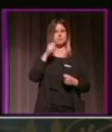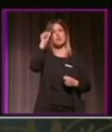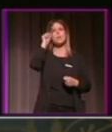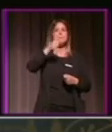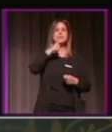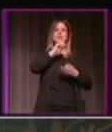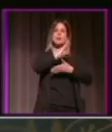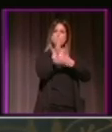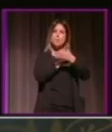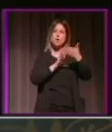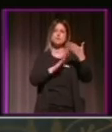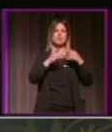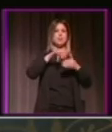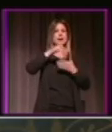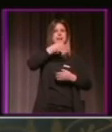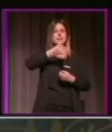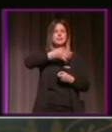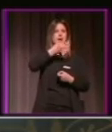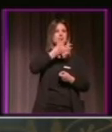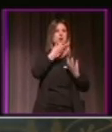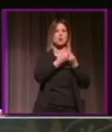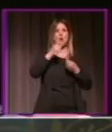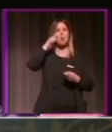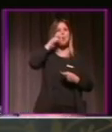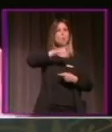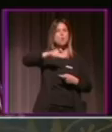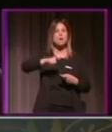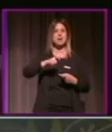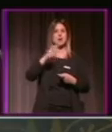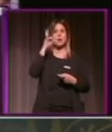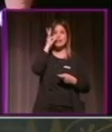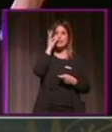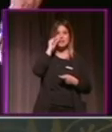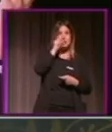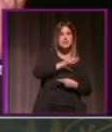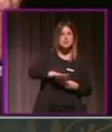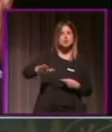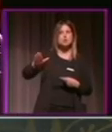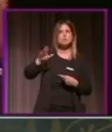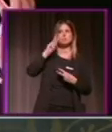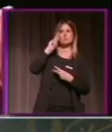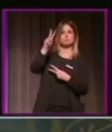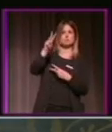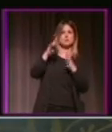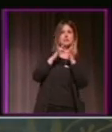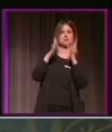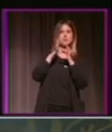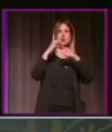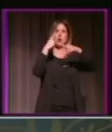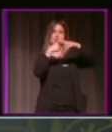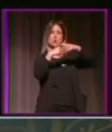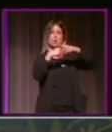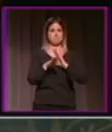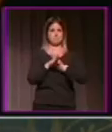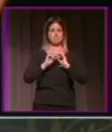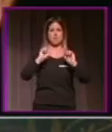voces que oído también en Tertulia en últimos días para sacar conclusiones del pregón, de que quizás el pregón al